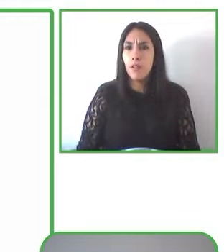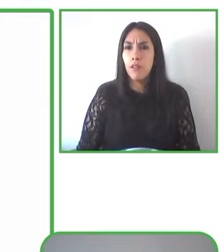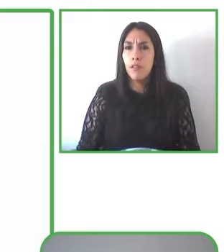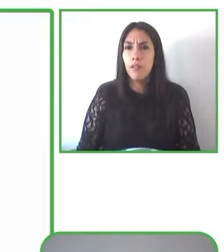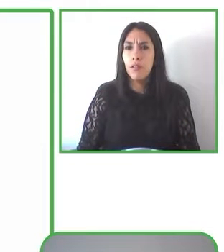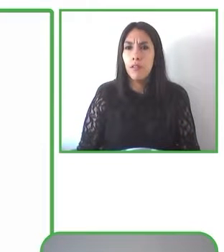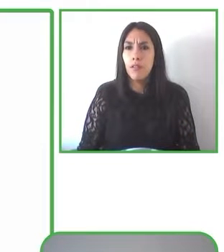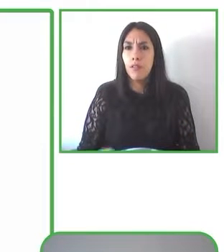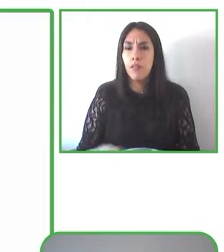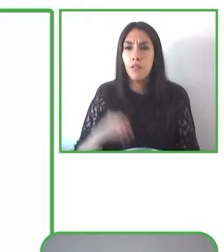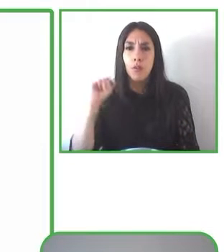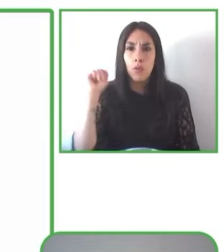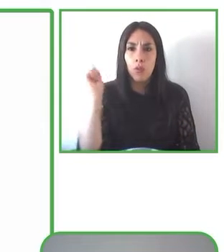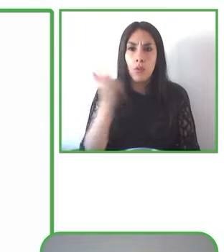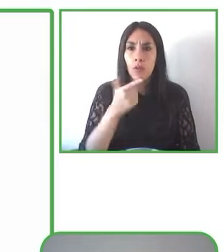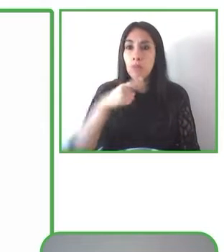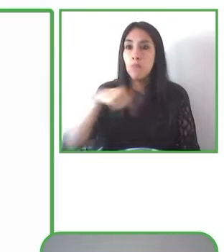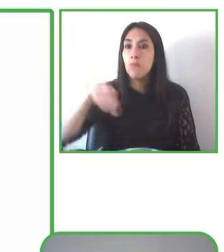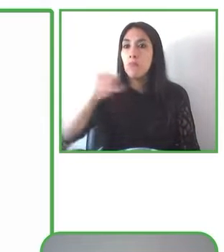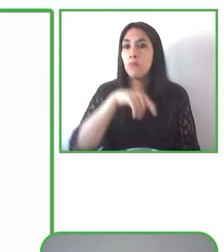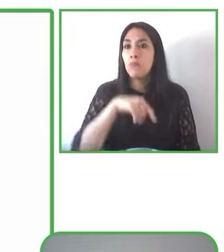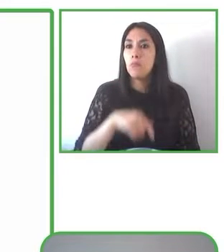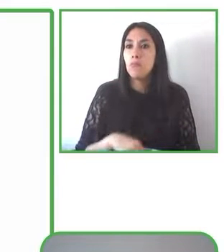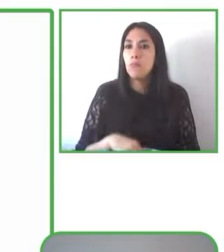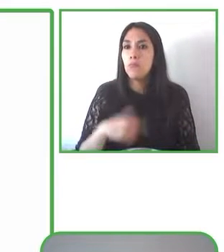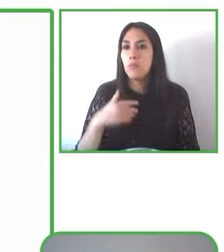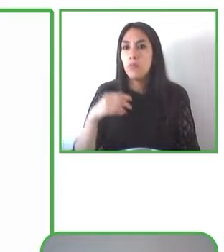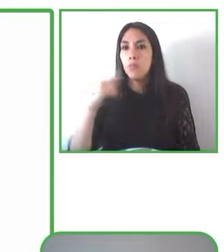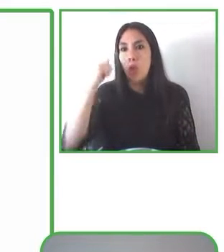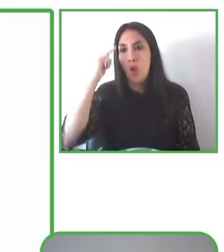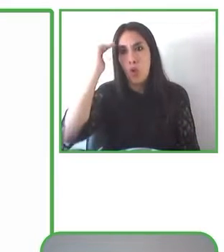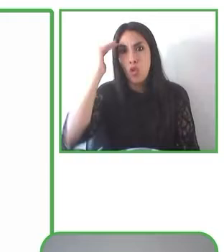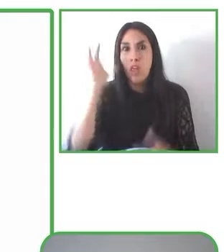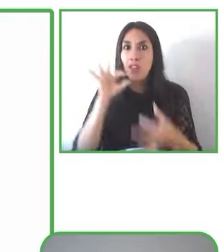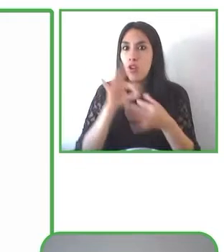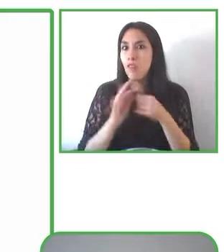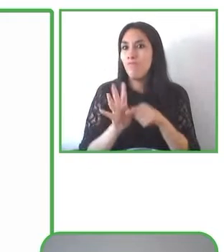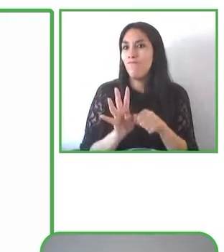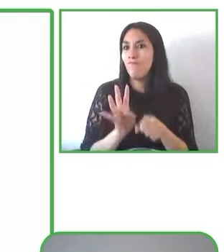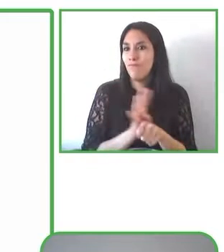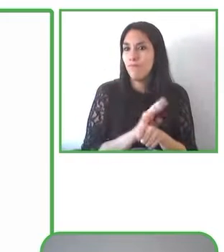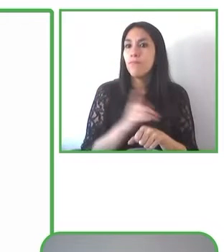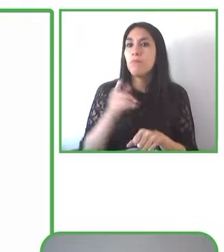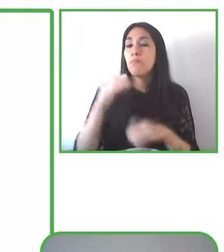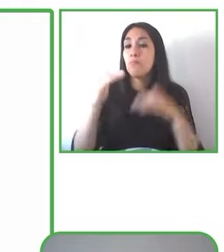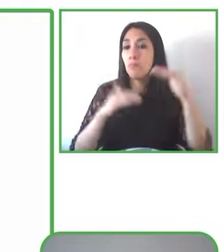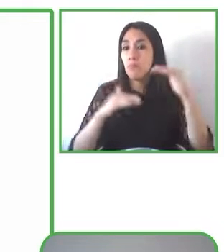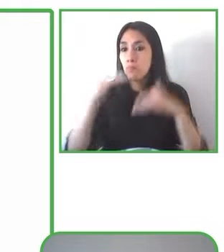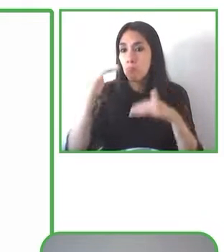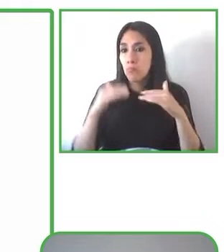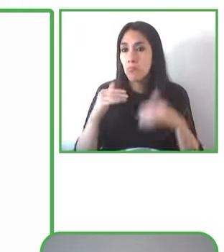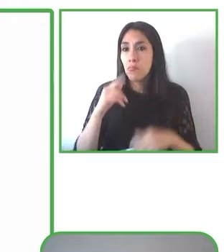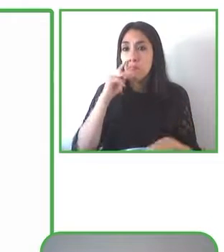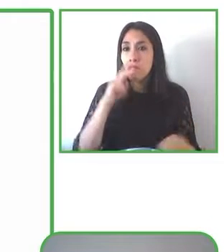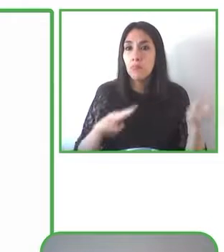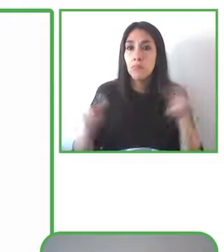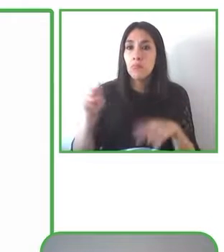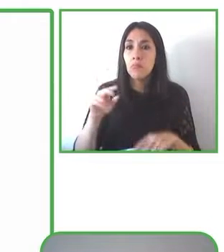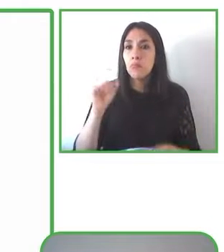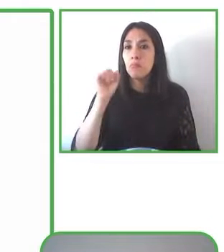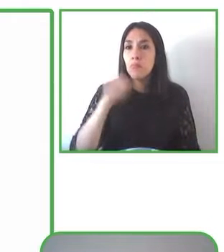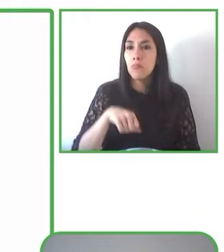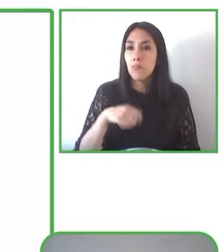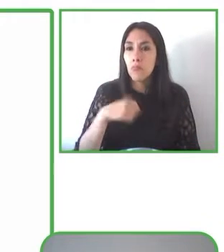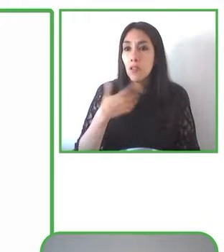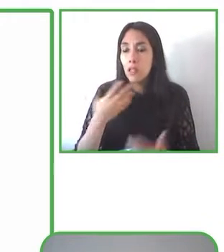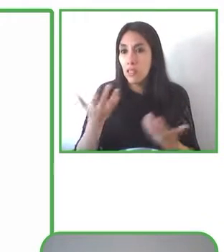en la ciudad que a veces no nos damos cuenta que realmente es necesario poder eliminar estas barreras, así